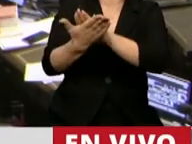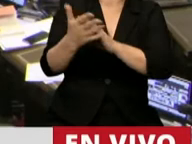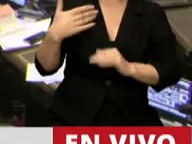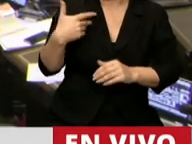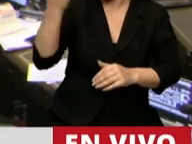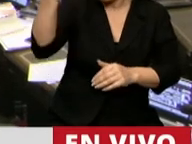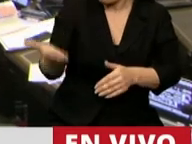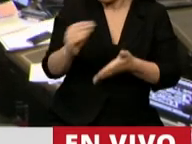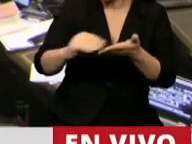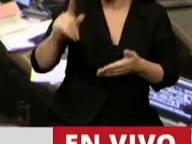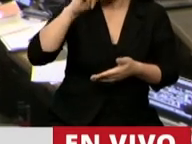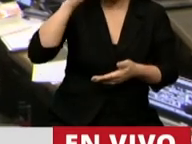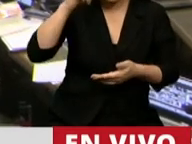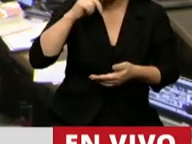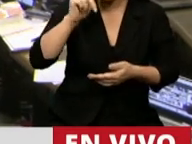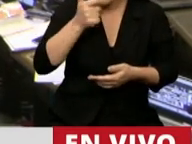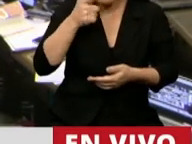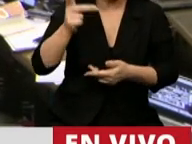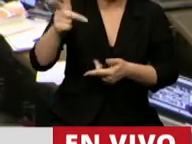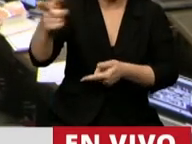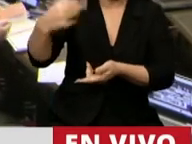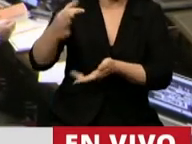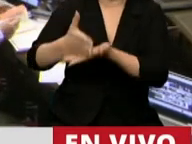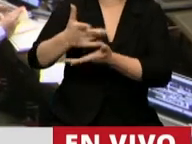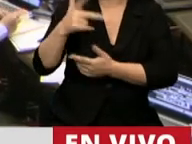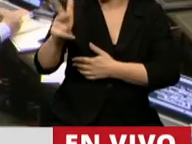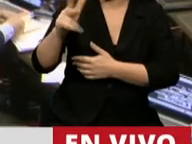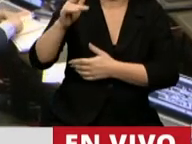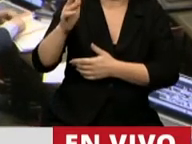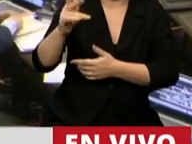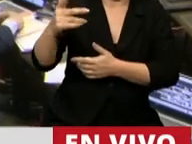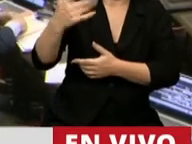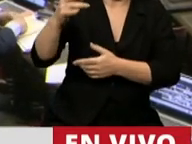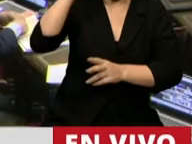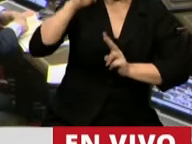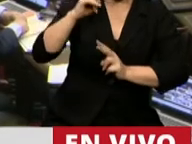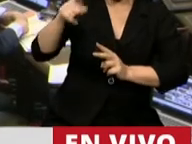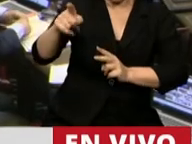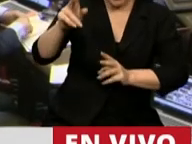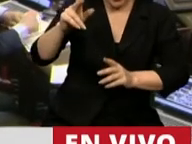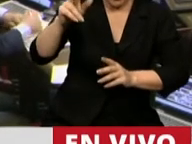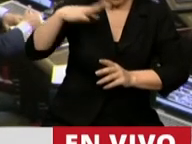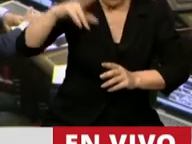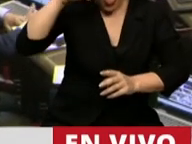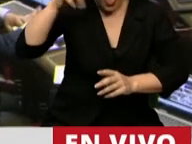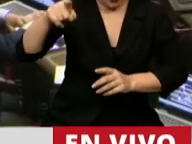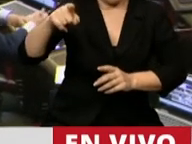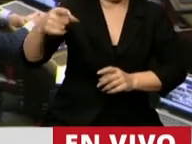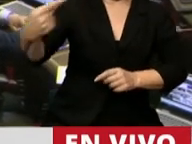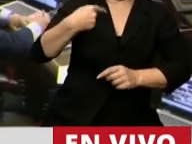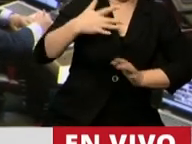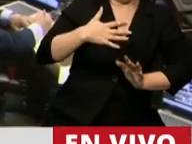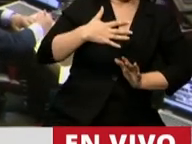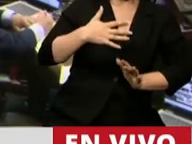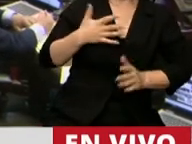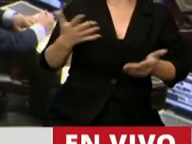exijo respeto. Y si el diputado Iglesias no me respeta, me agravia. Y si me agravia, no